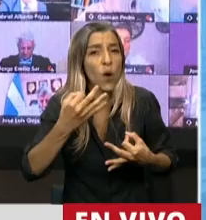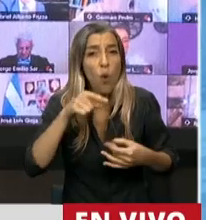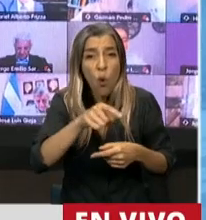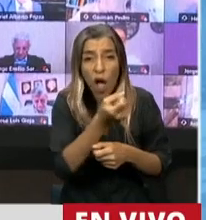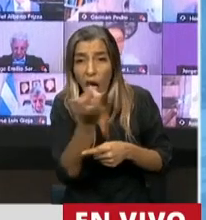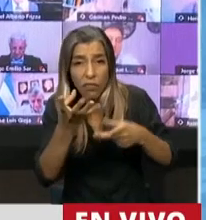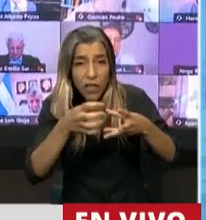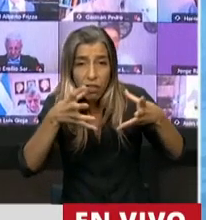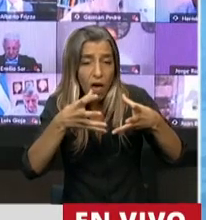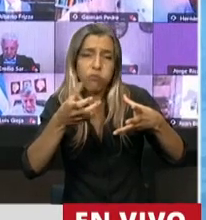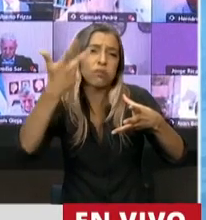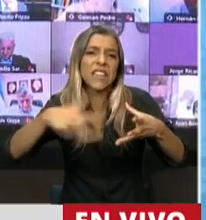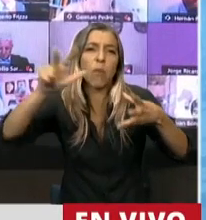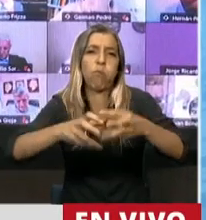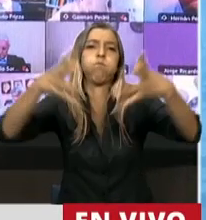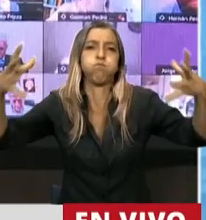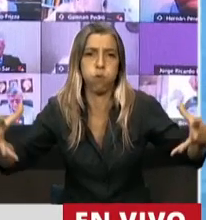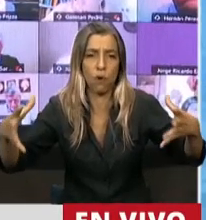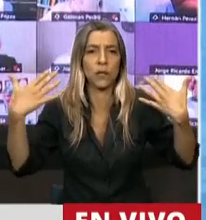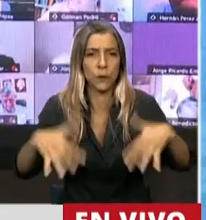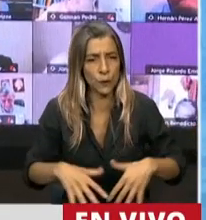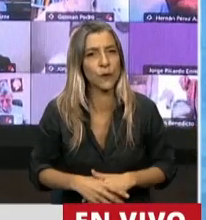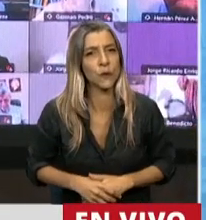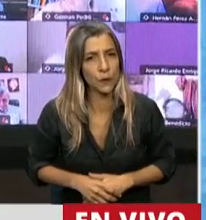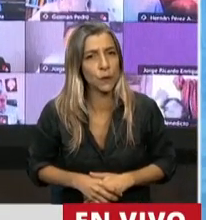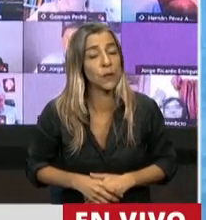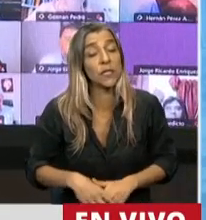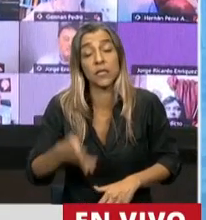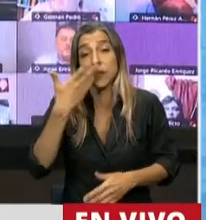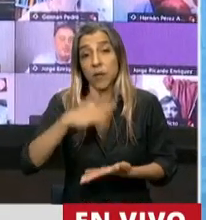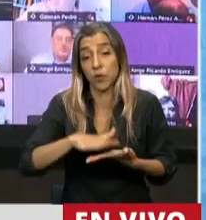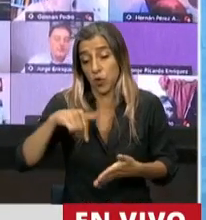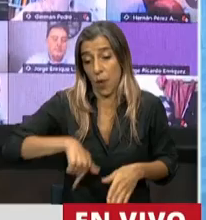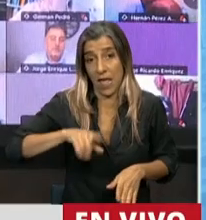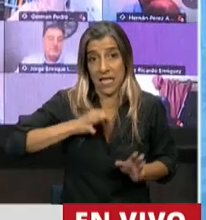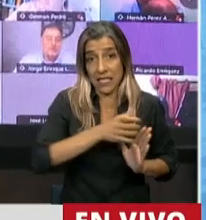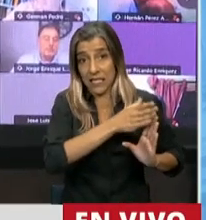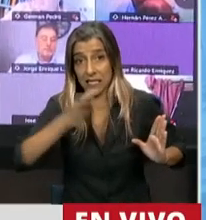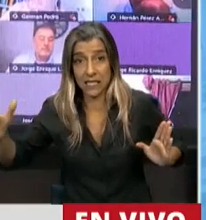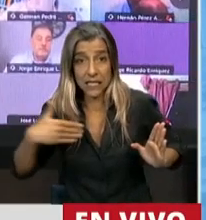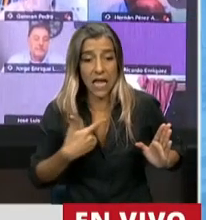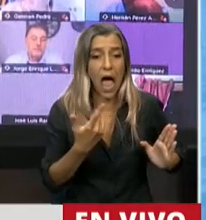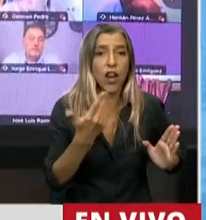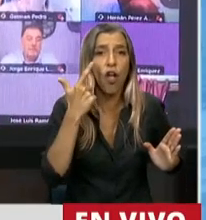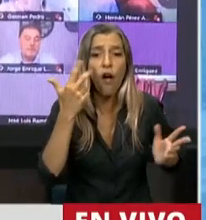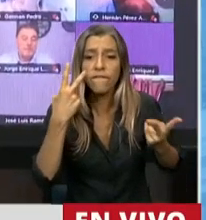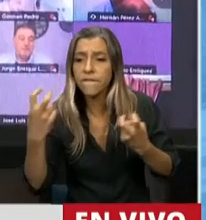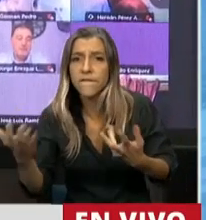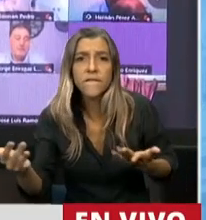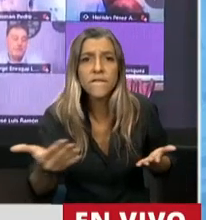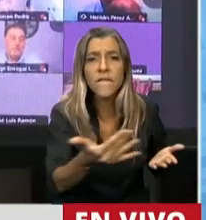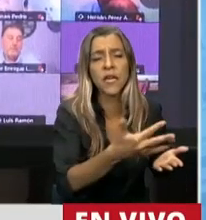Estamos hablando del 2020. En materia de relevamiento y diagnósticos estamos flojos.